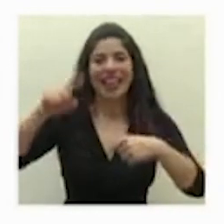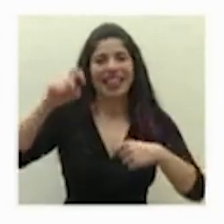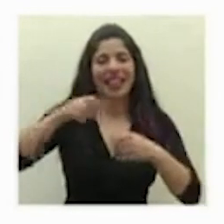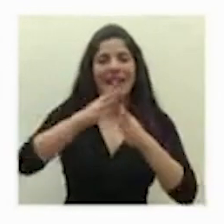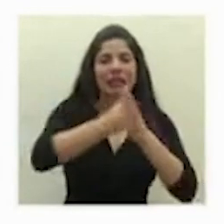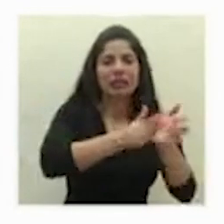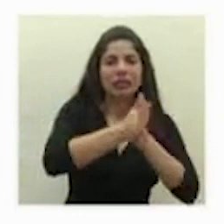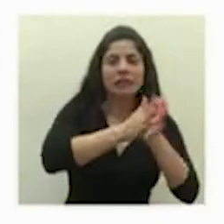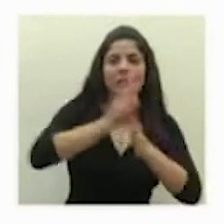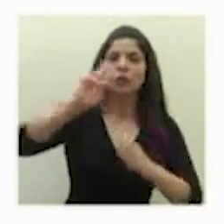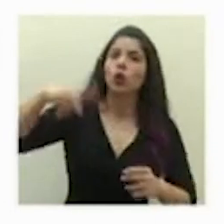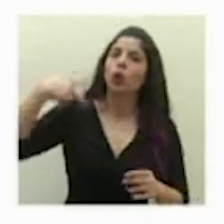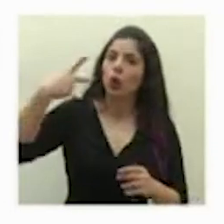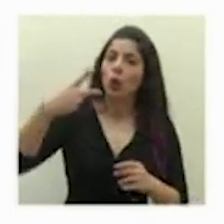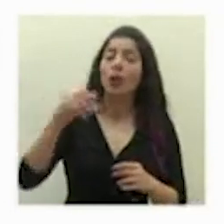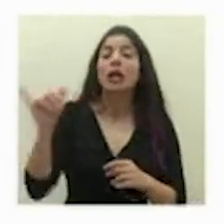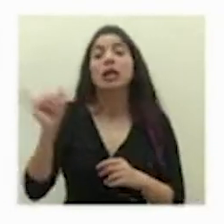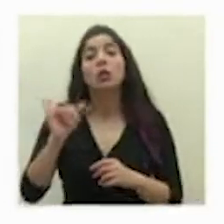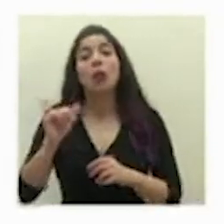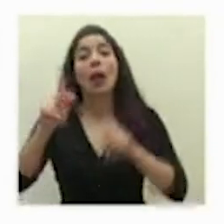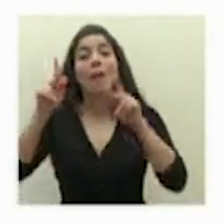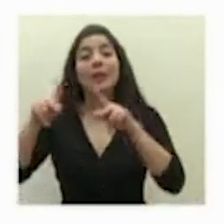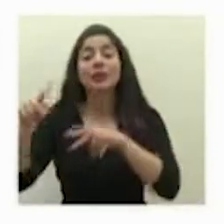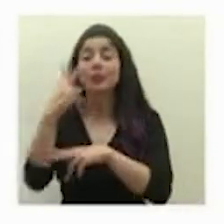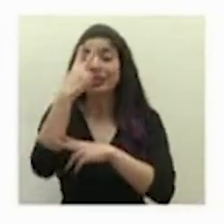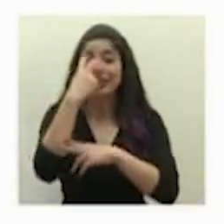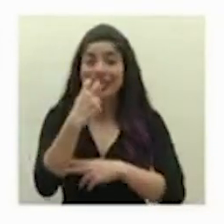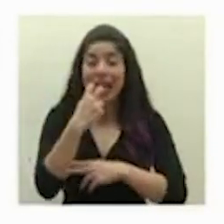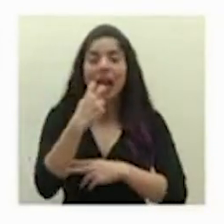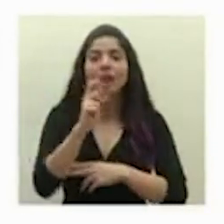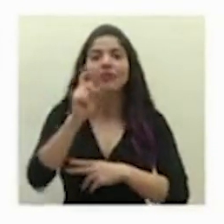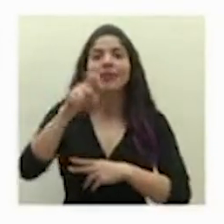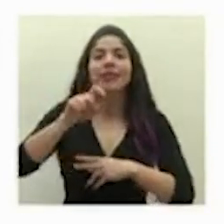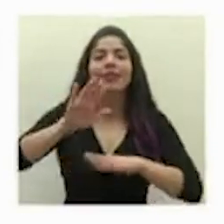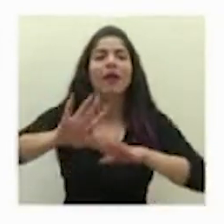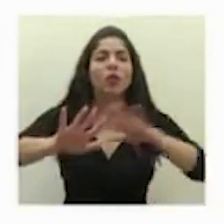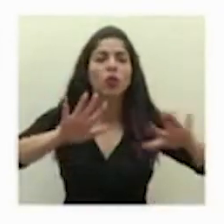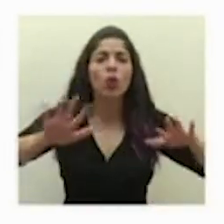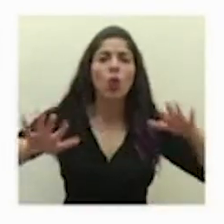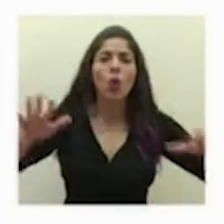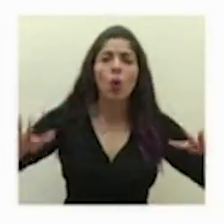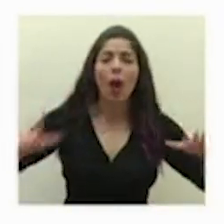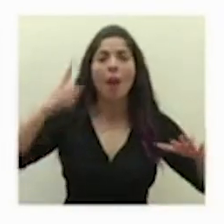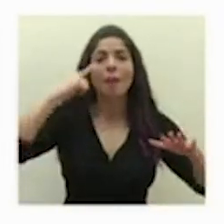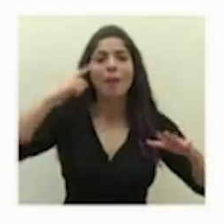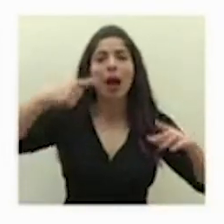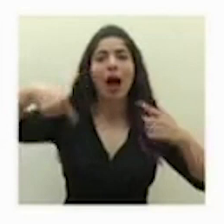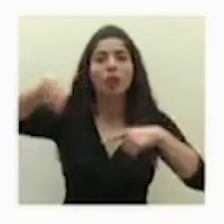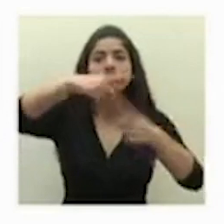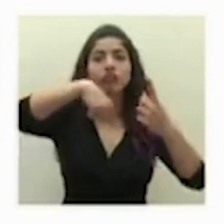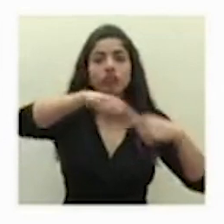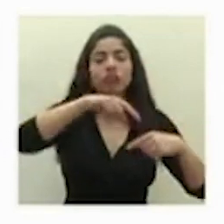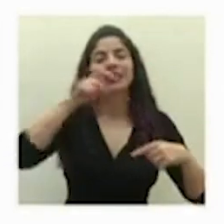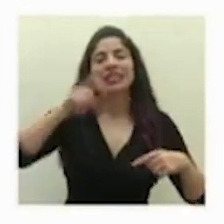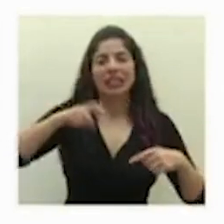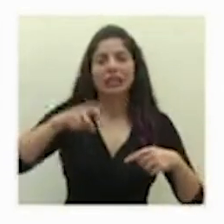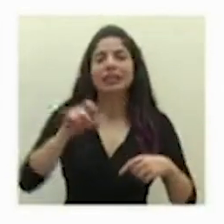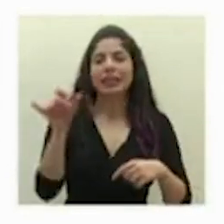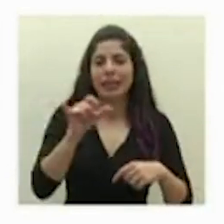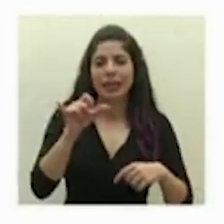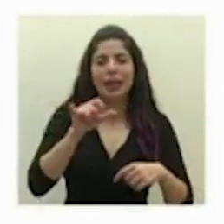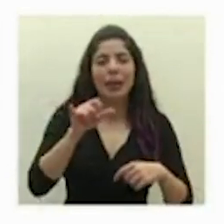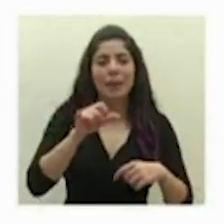lavado de manos igual las personas ciegas que deben palpar para poderse trasladar es necesario también